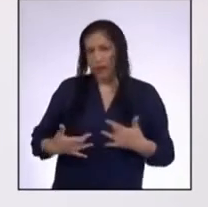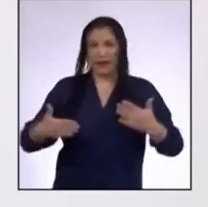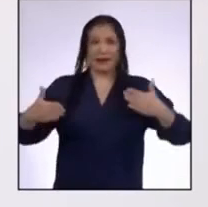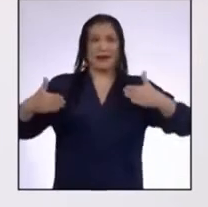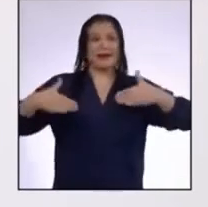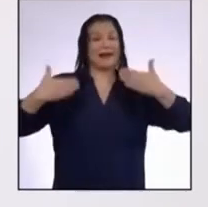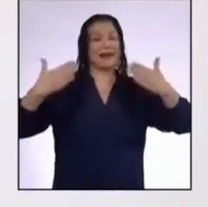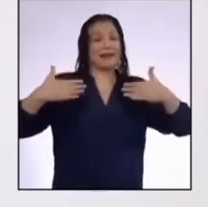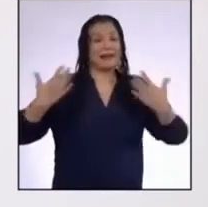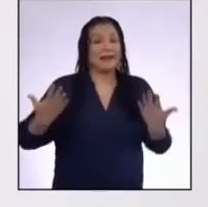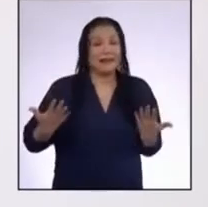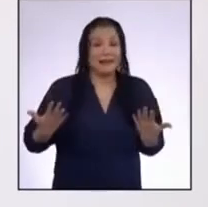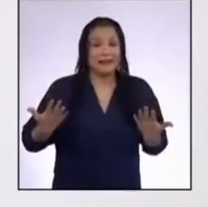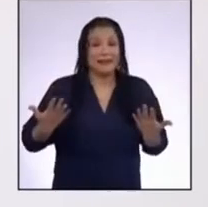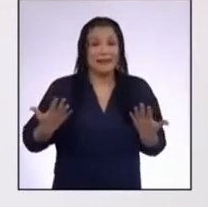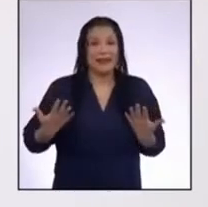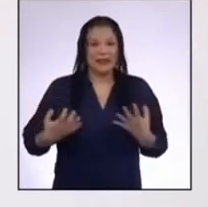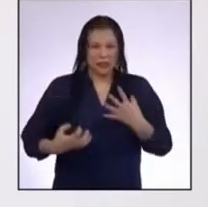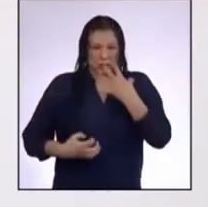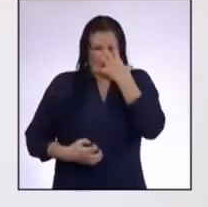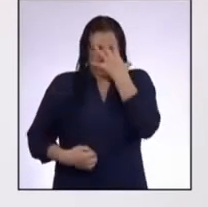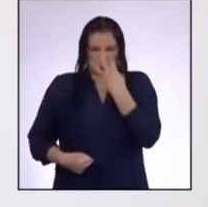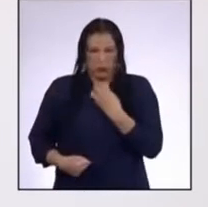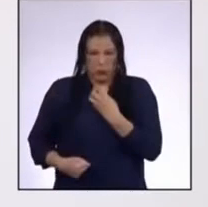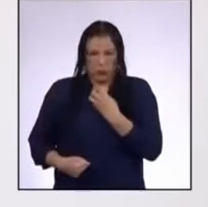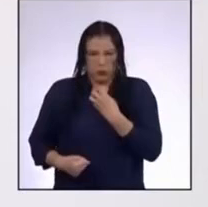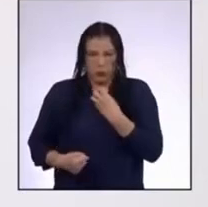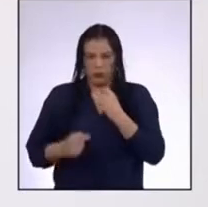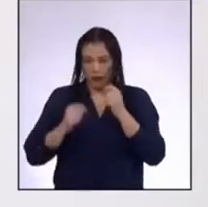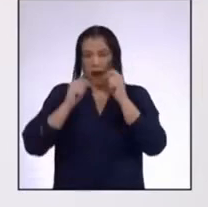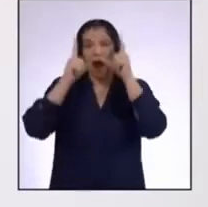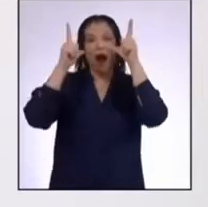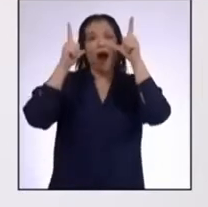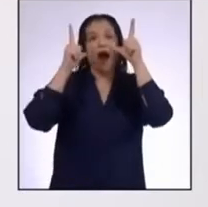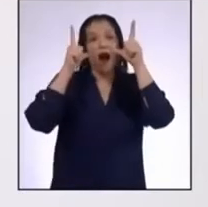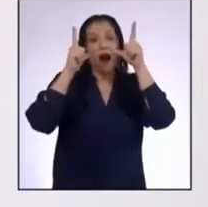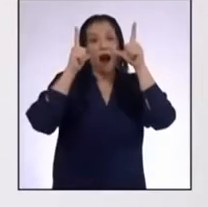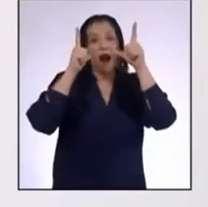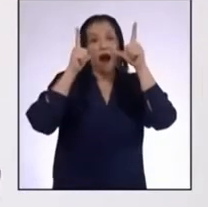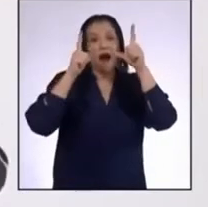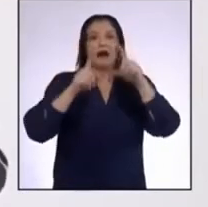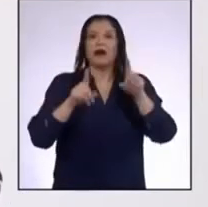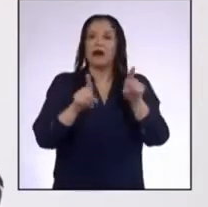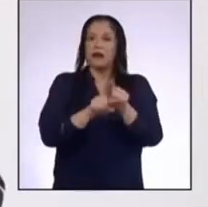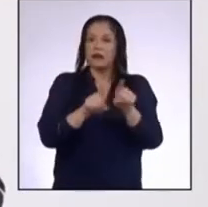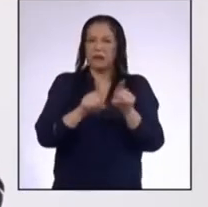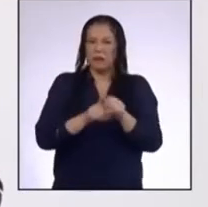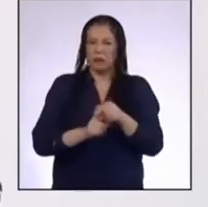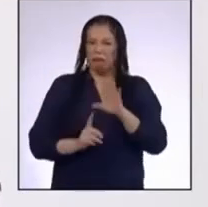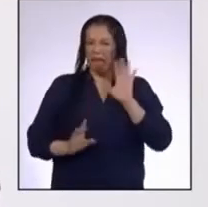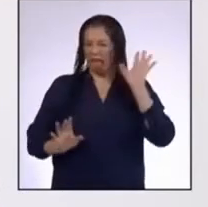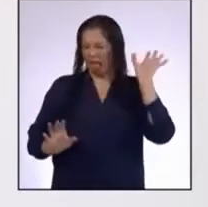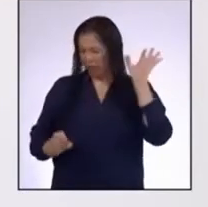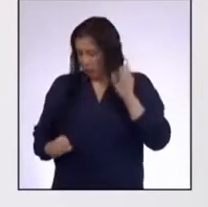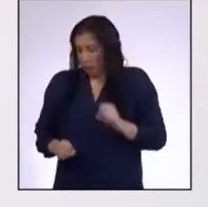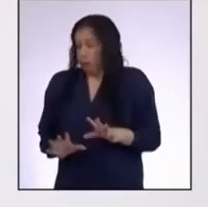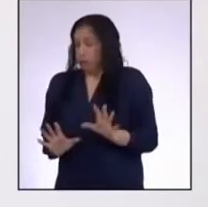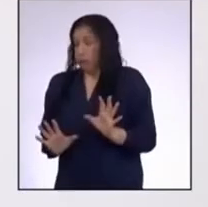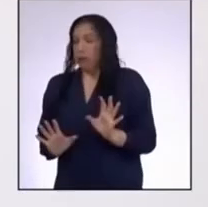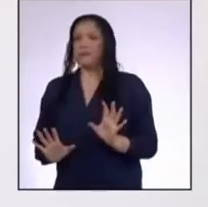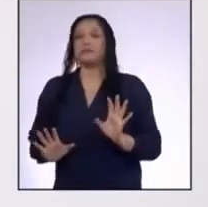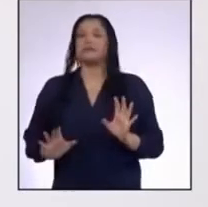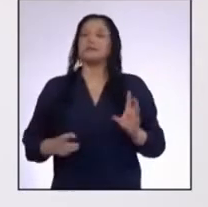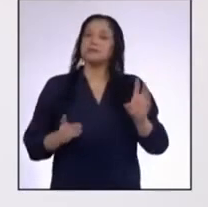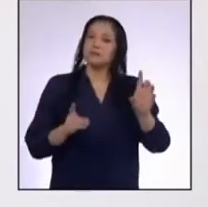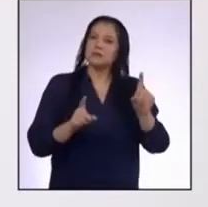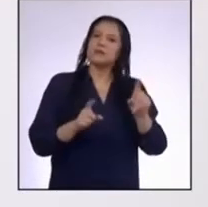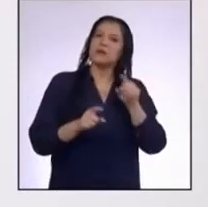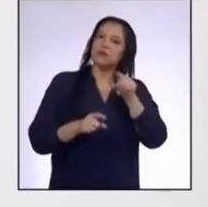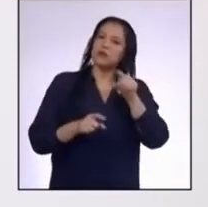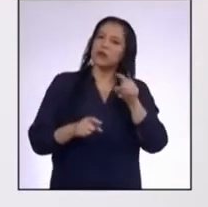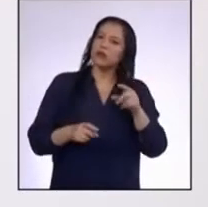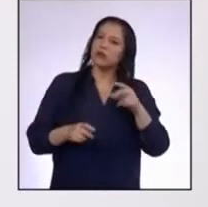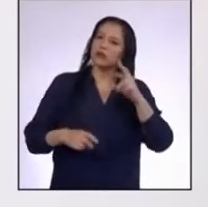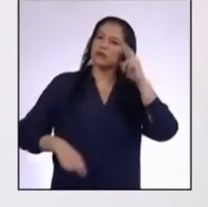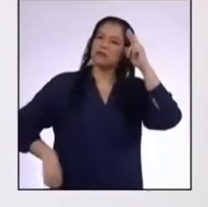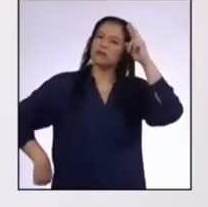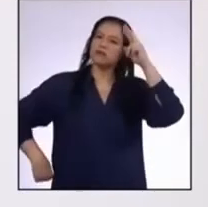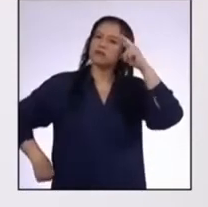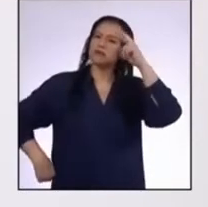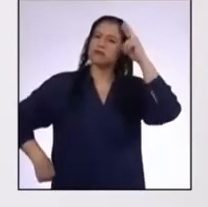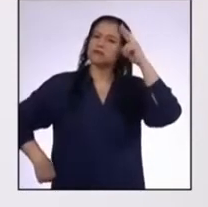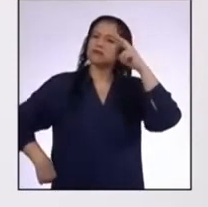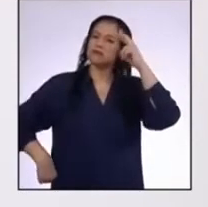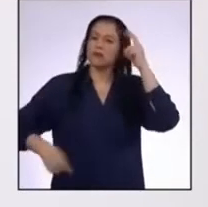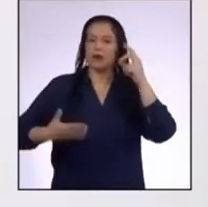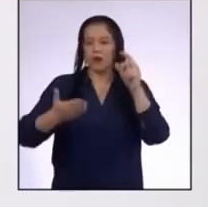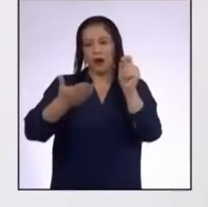alegría, ira, sorpresa e incluso el asco Ustedes reflexionaron a